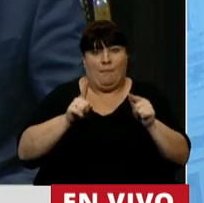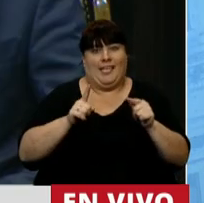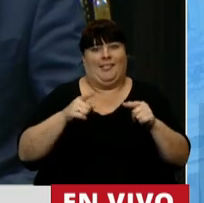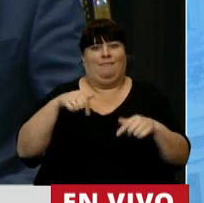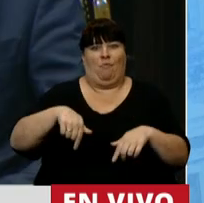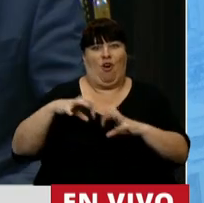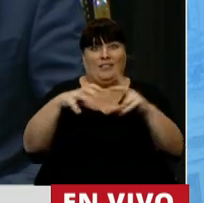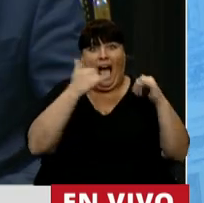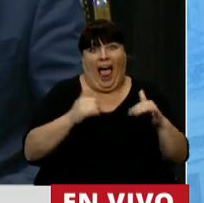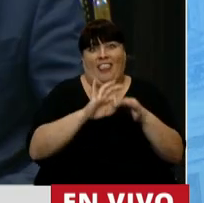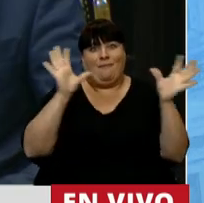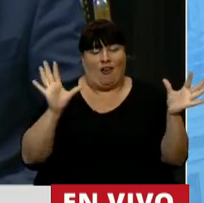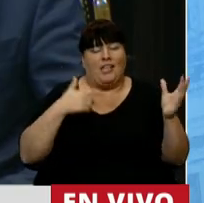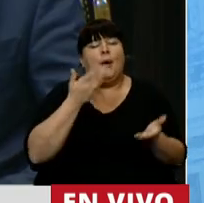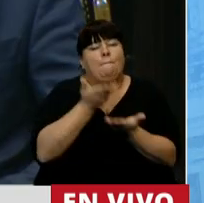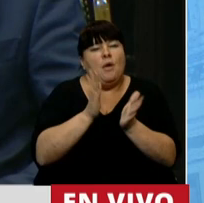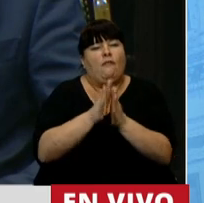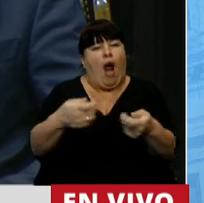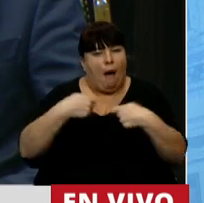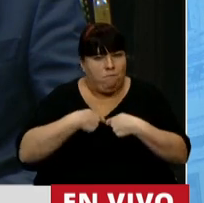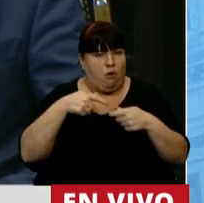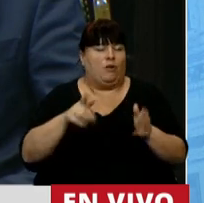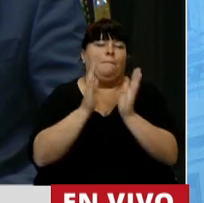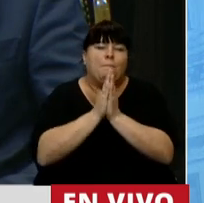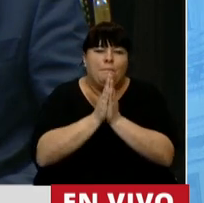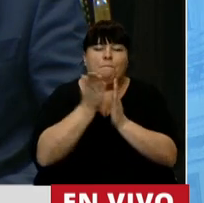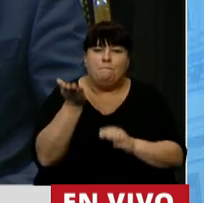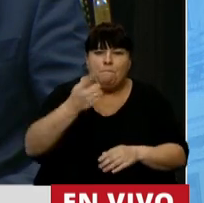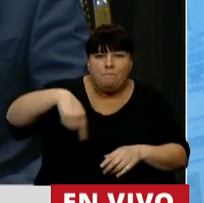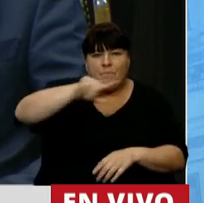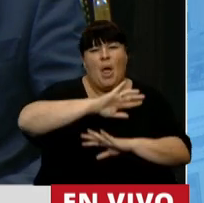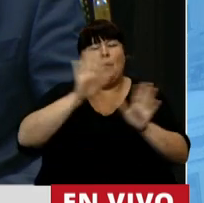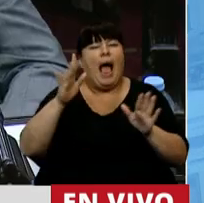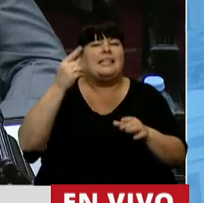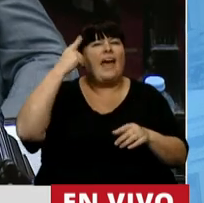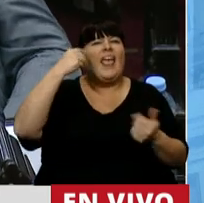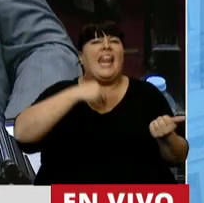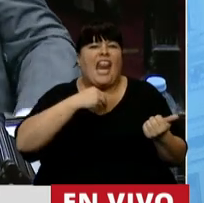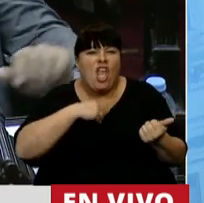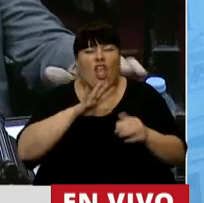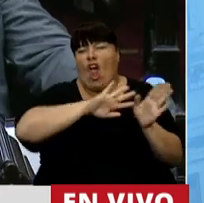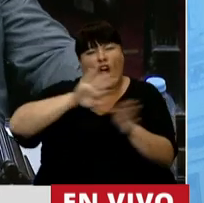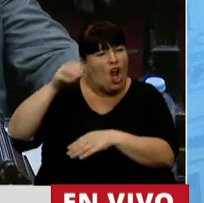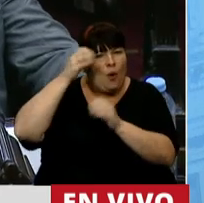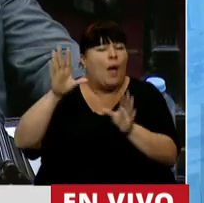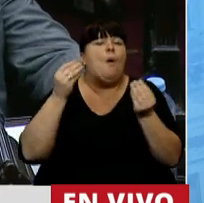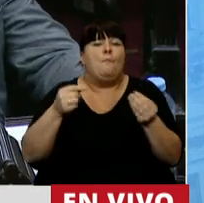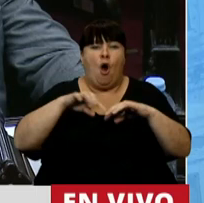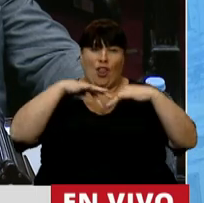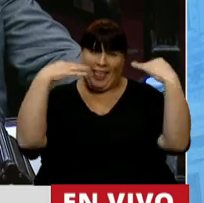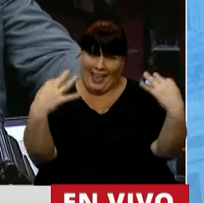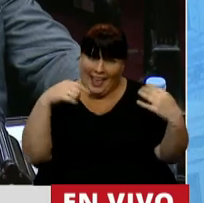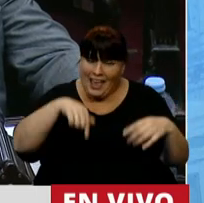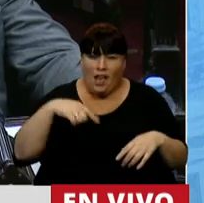ejercitando en este recinto. Les pido que nos acompañen, les pido que dejemos las creencias religiosas de lado porque dentro de este